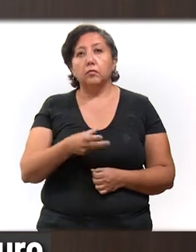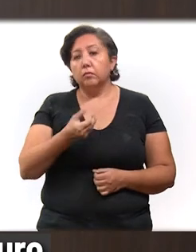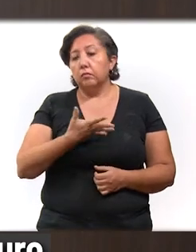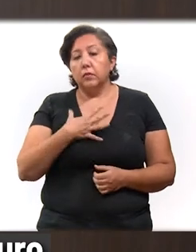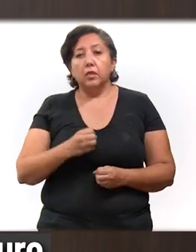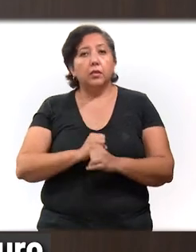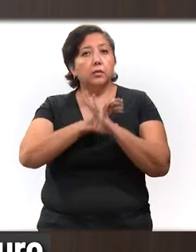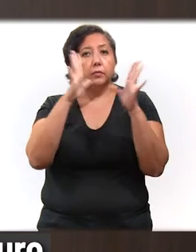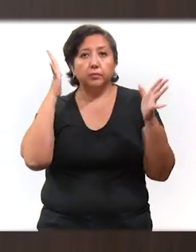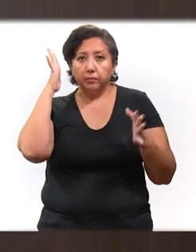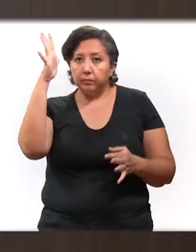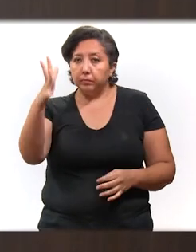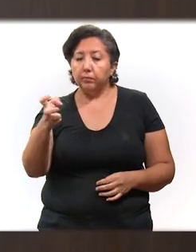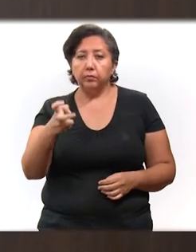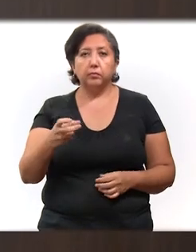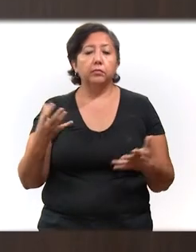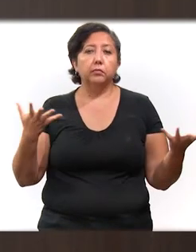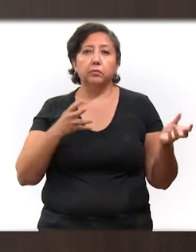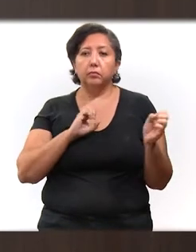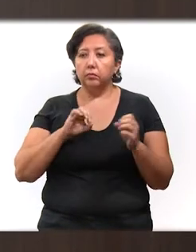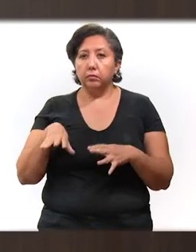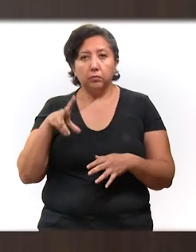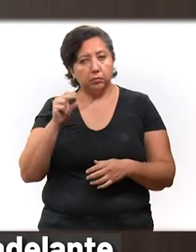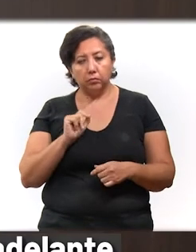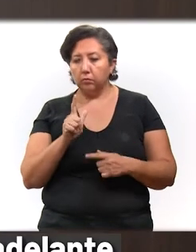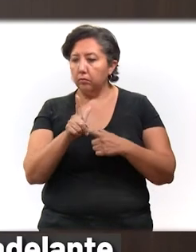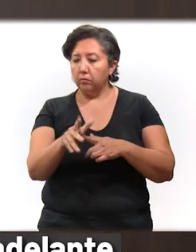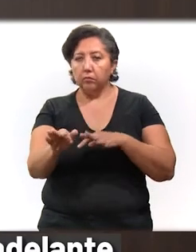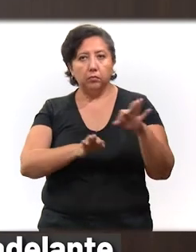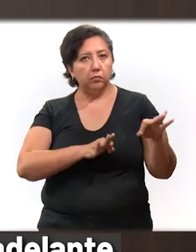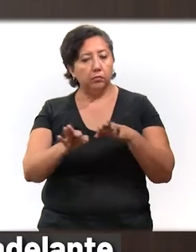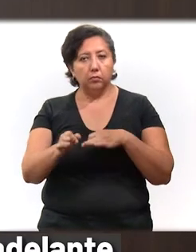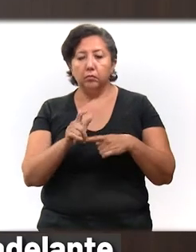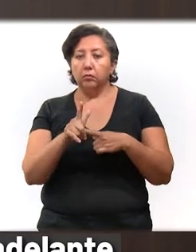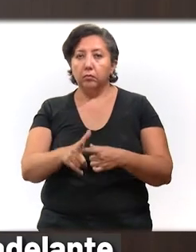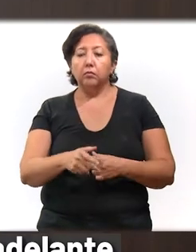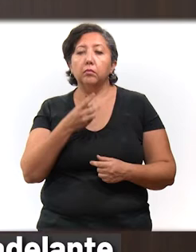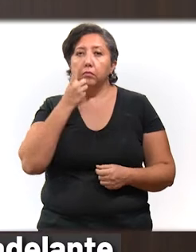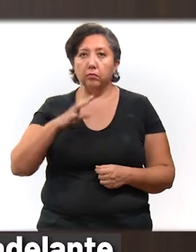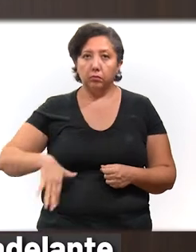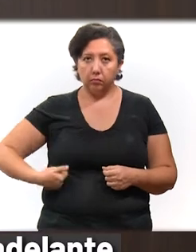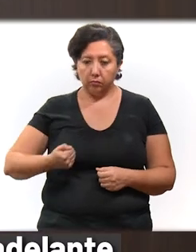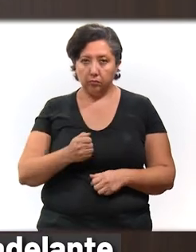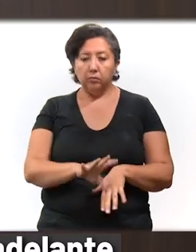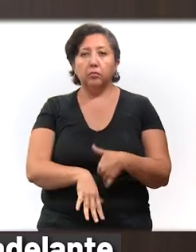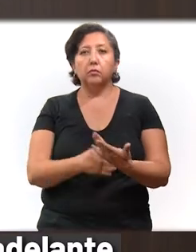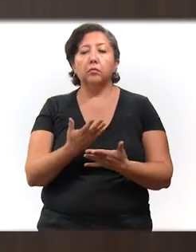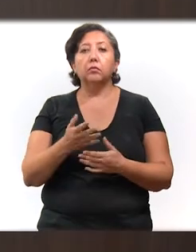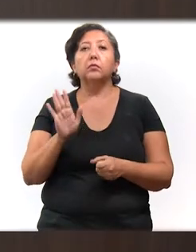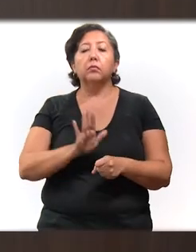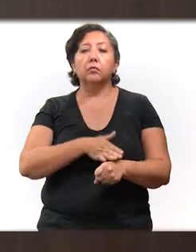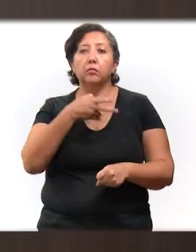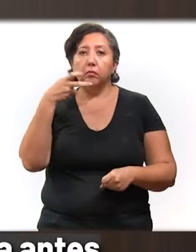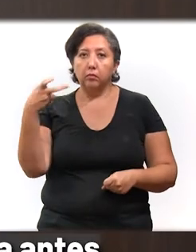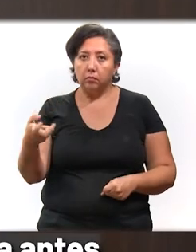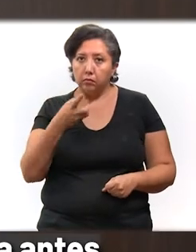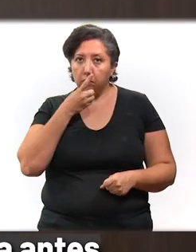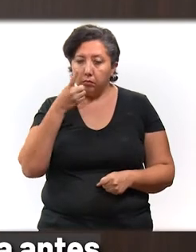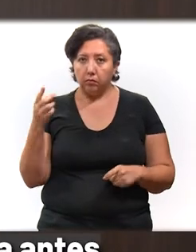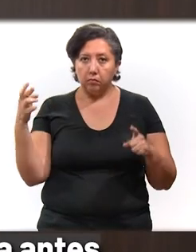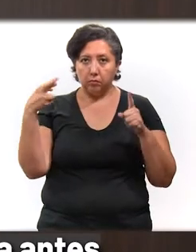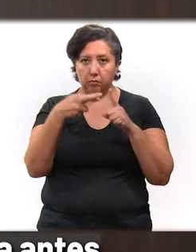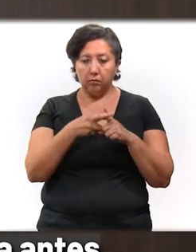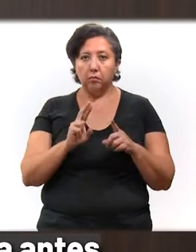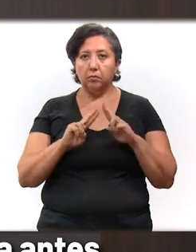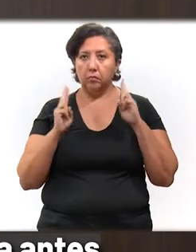no teníamos claridad sobre el futuro, eso no nos hizo dejar de trabajar. No paramos y no perdimos las ganas de salir adelante. Por ello, a pesar